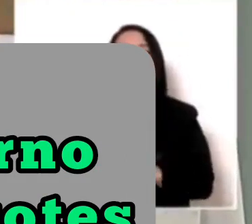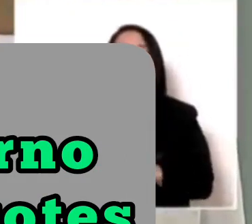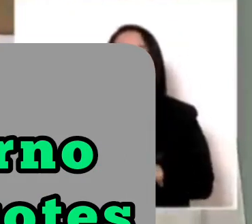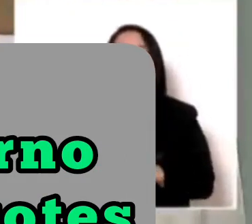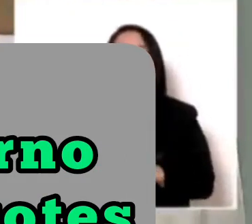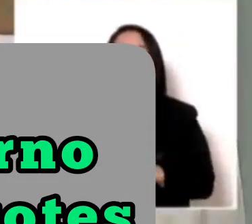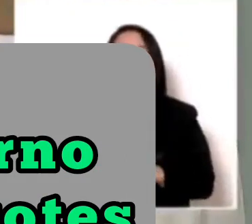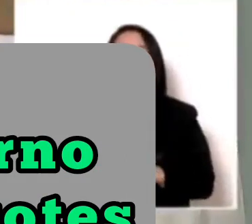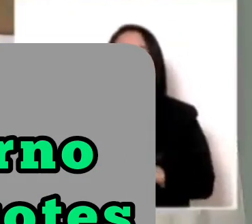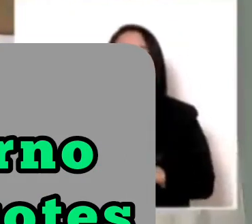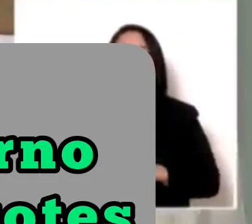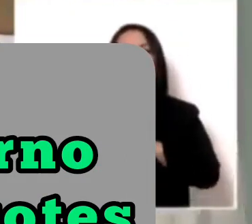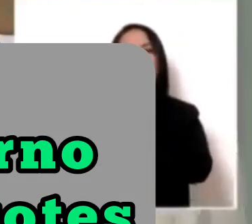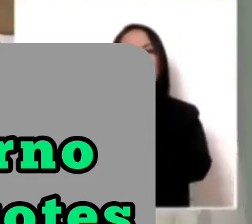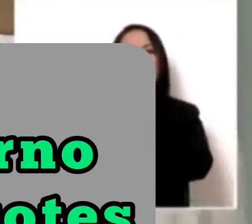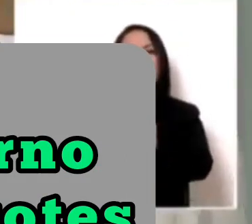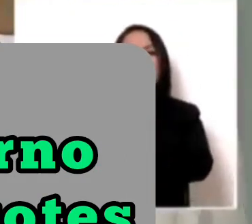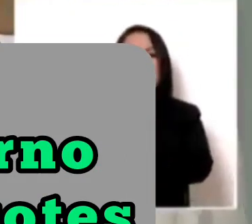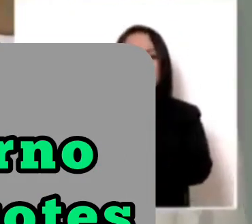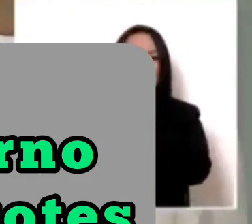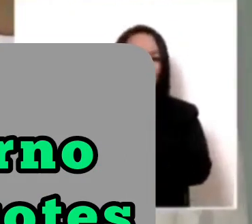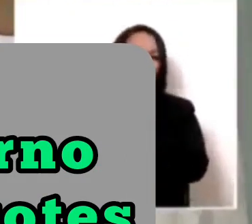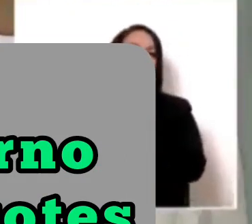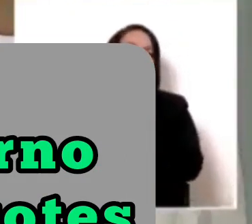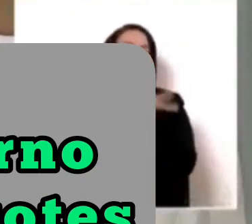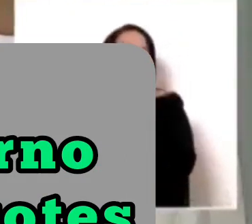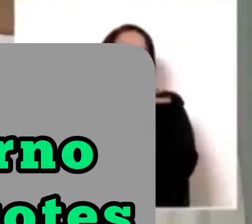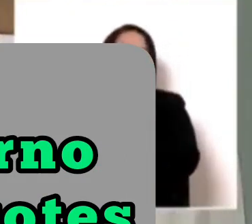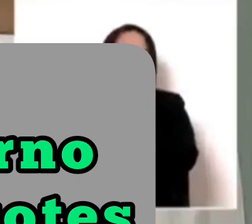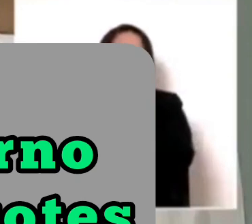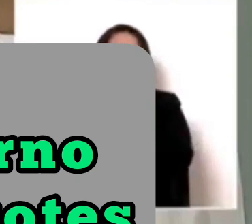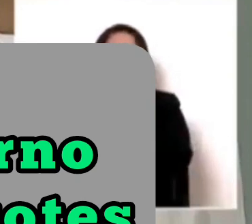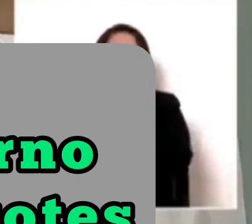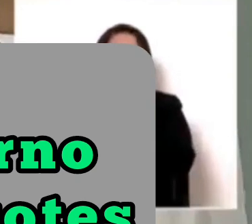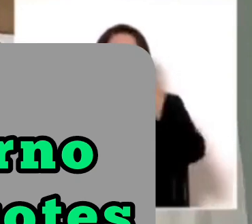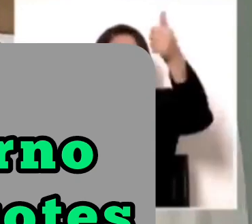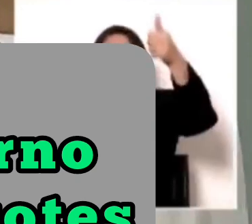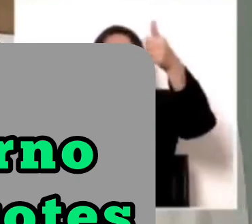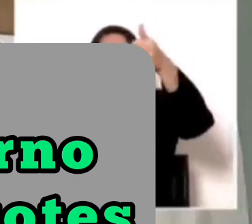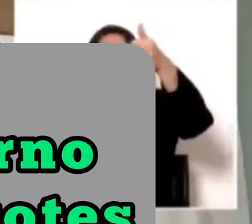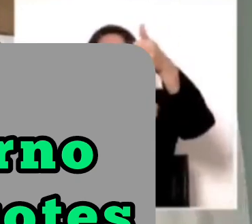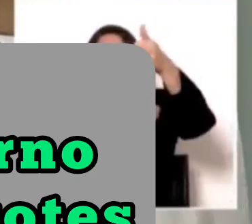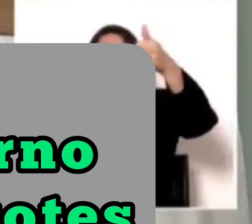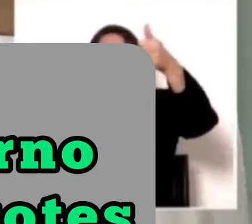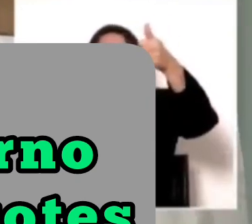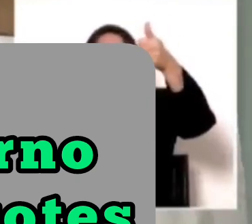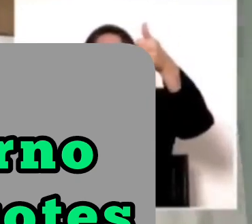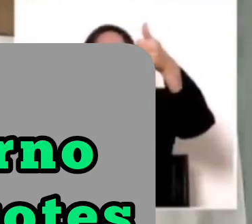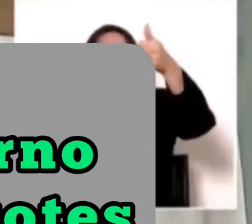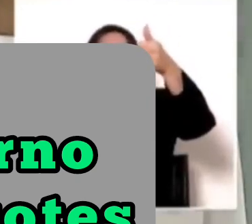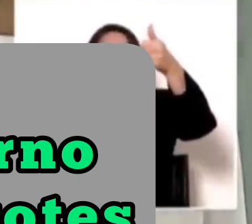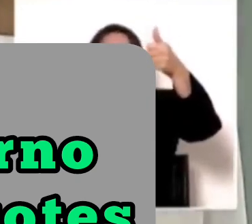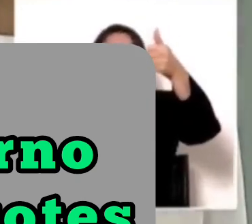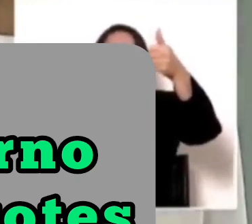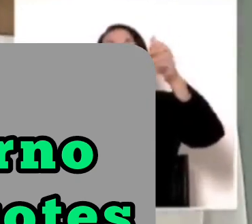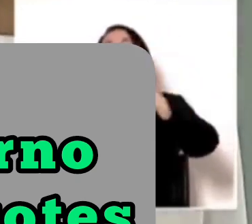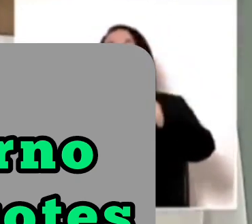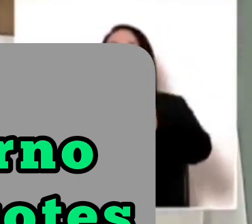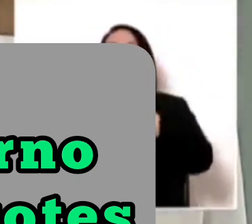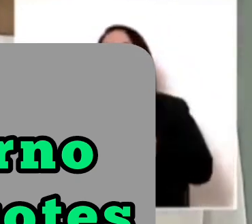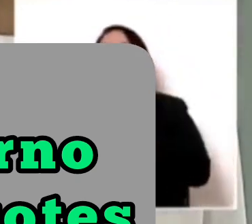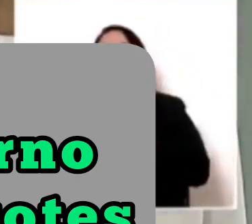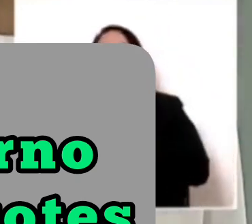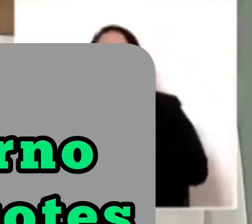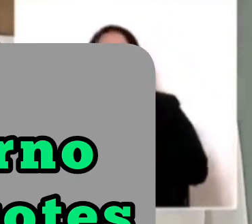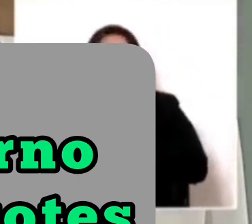Mandos medios enraizados desde hace mucho tiempo formaban parte de partidos políticos. En la Arecep hay un ejemplo. Por